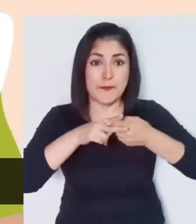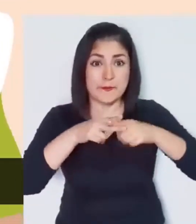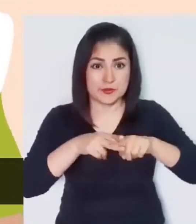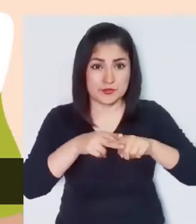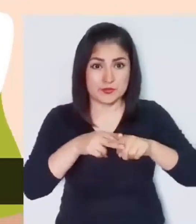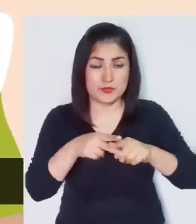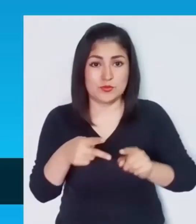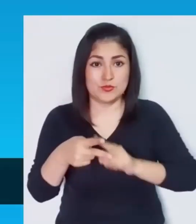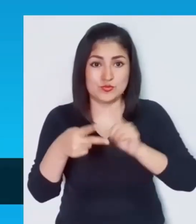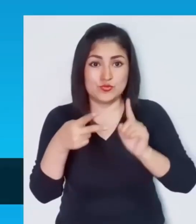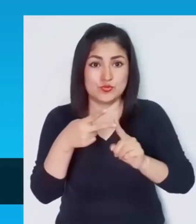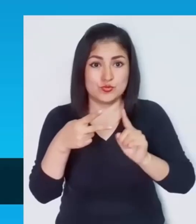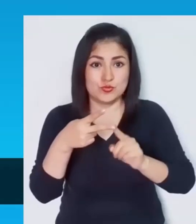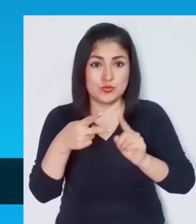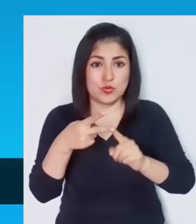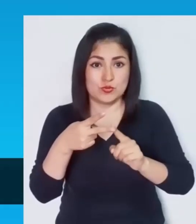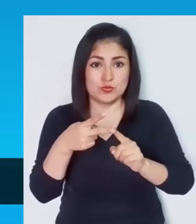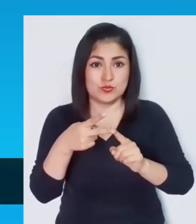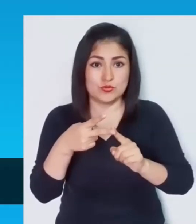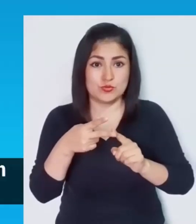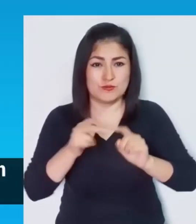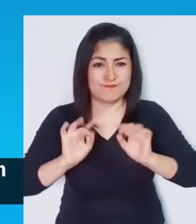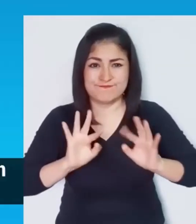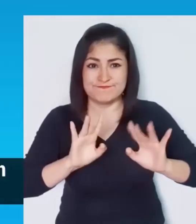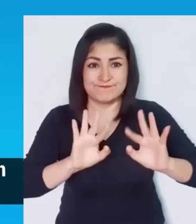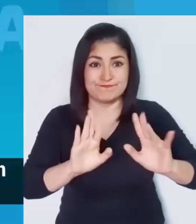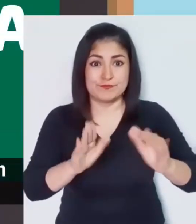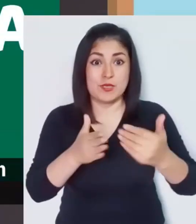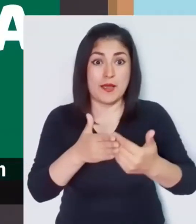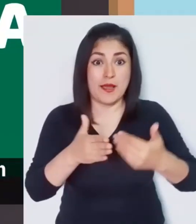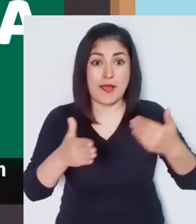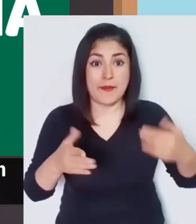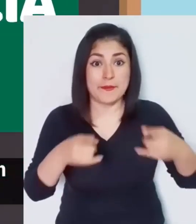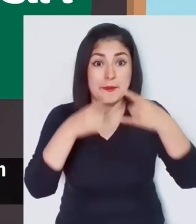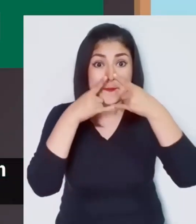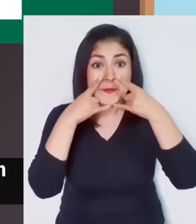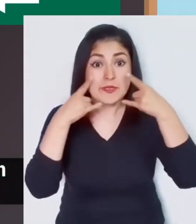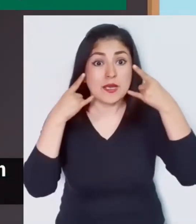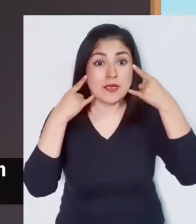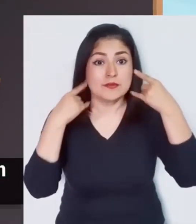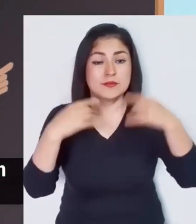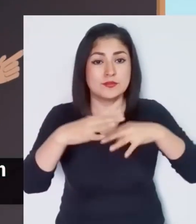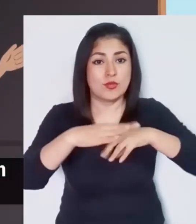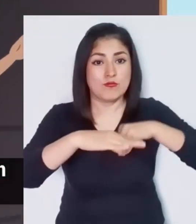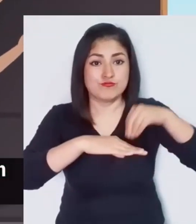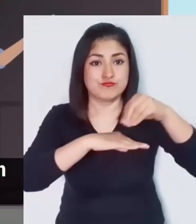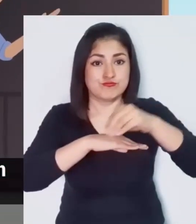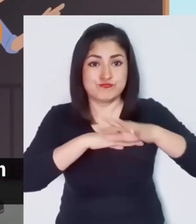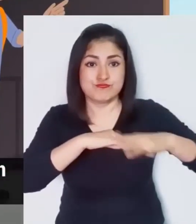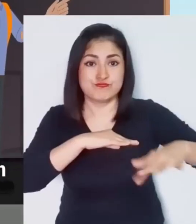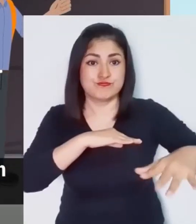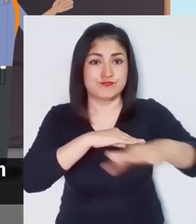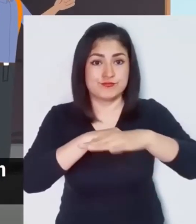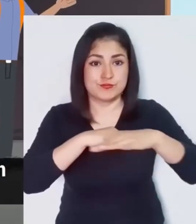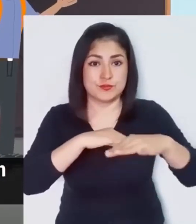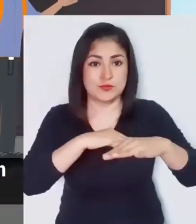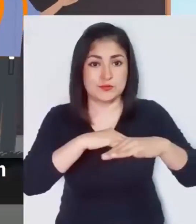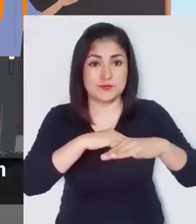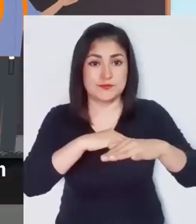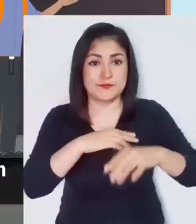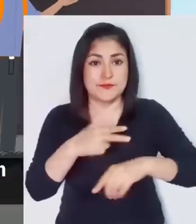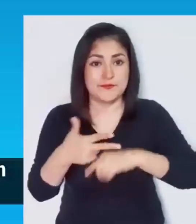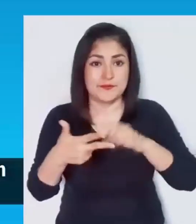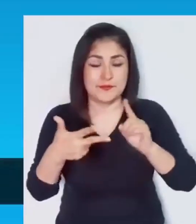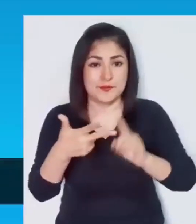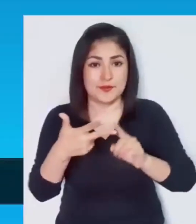del simulacro. Momento 2. Evacúa con mascarilla por las rutas de evacuación hacia una zona segura